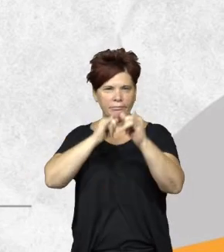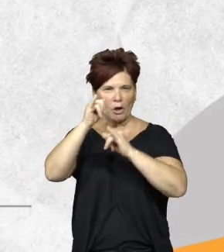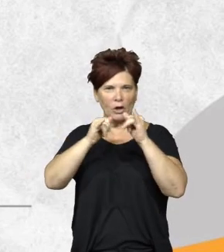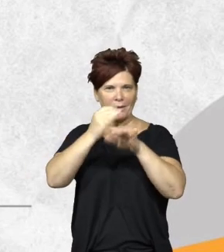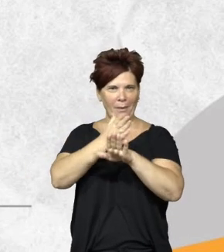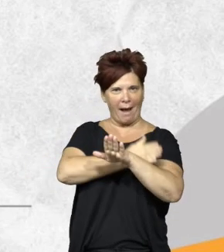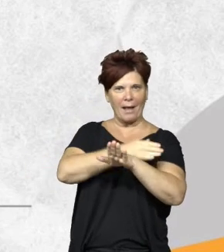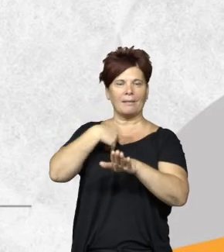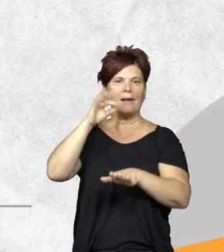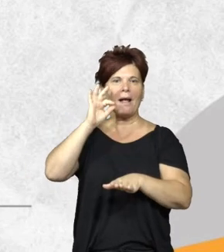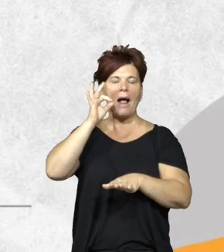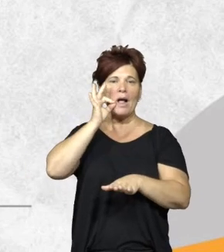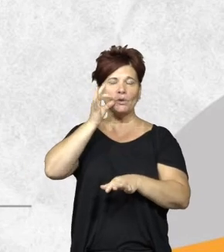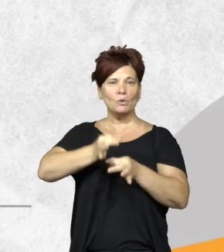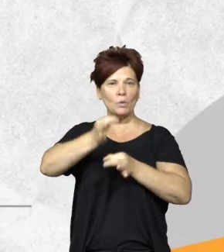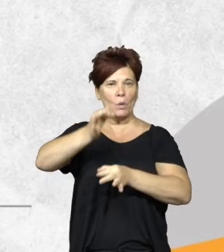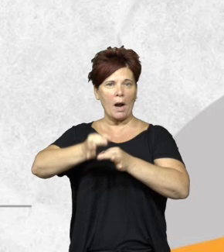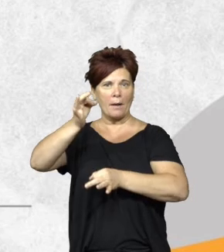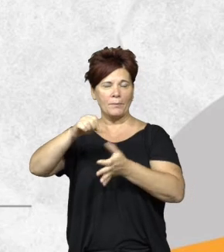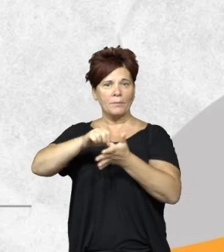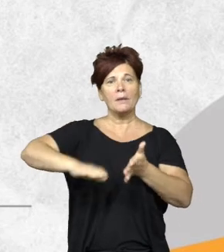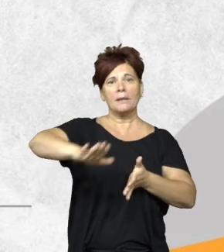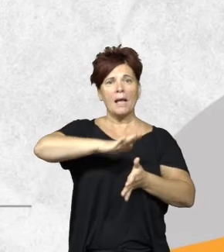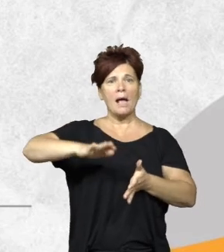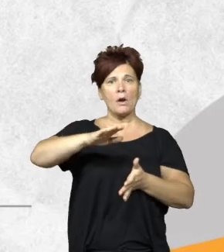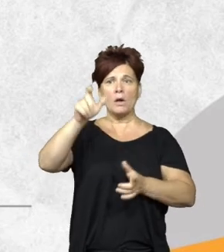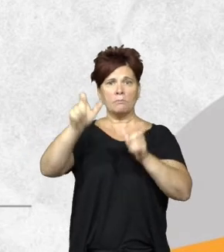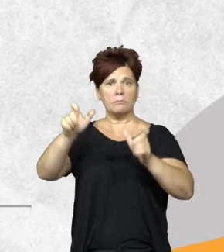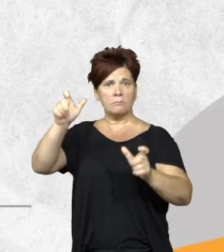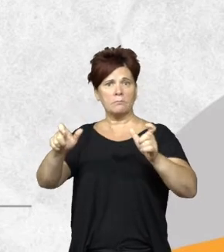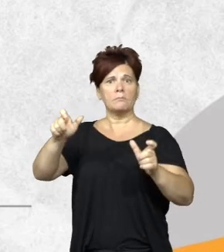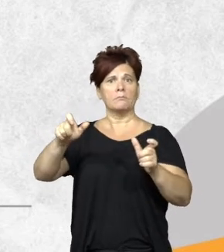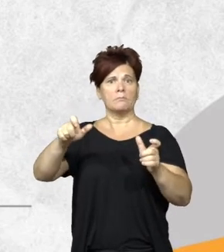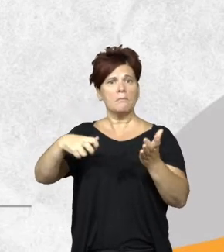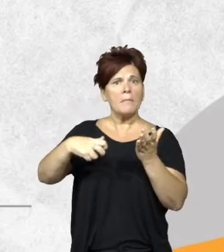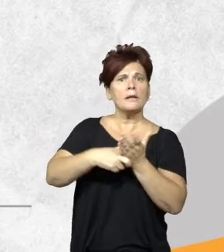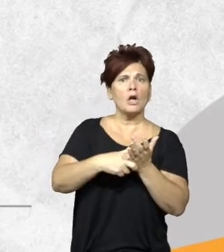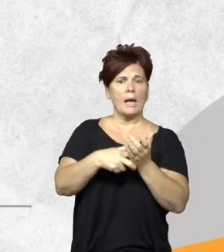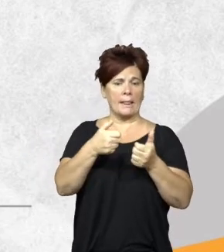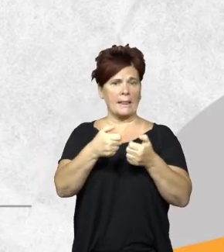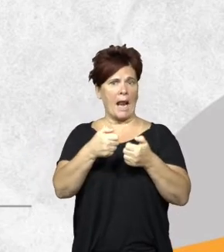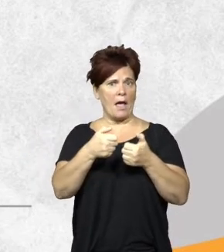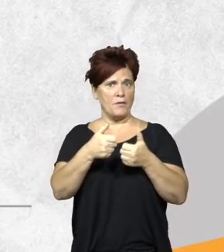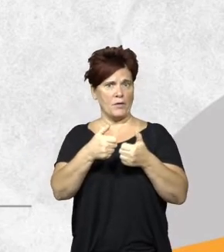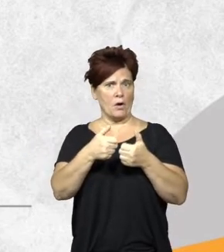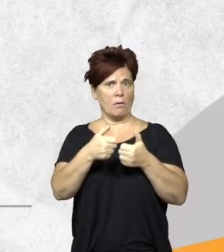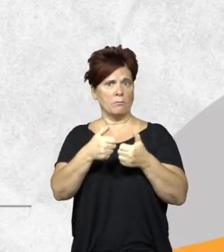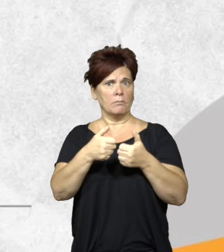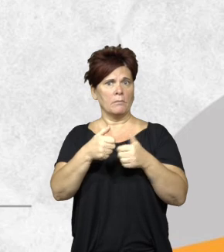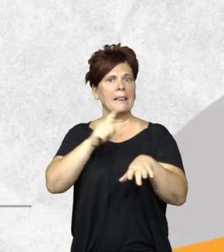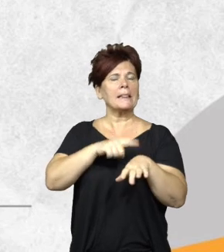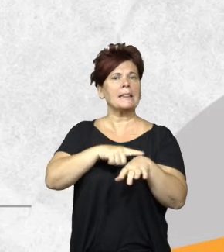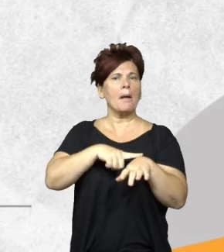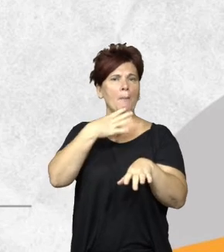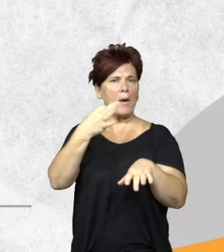distribuida nuestra caña de azúcar en el terreno todos los inspectores tienen acceso a un teléfono digital con acceso en tiempo